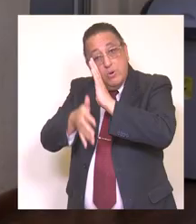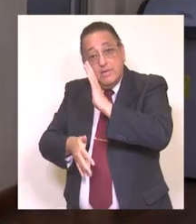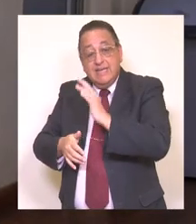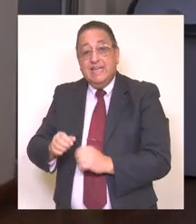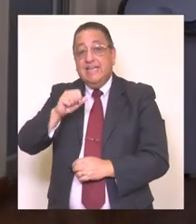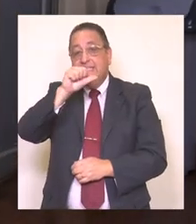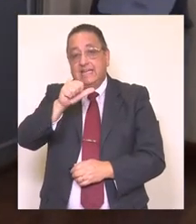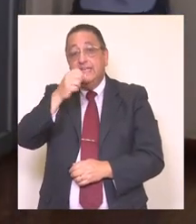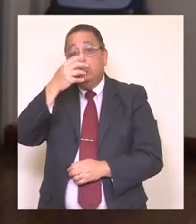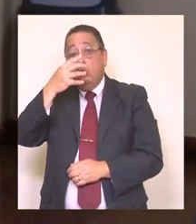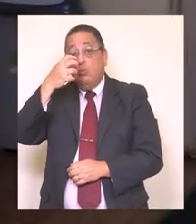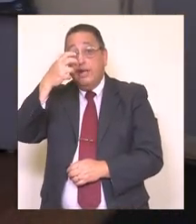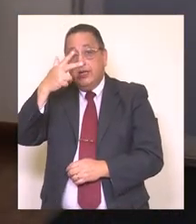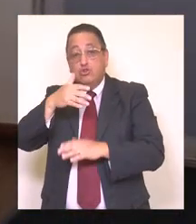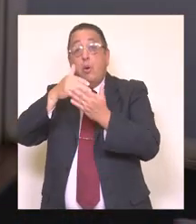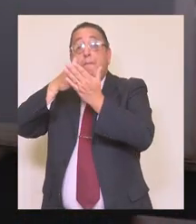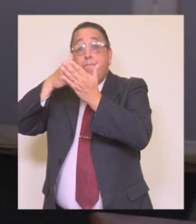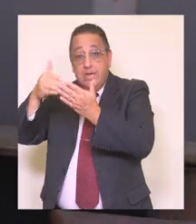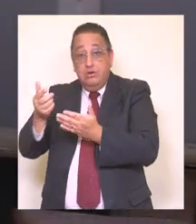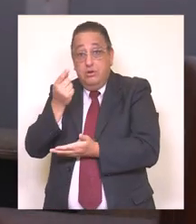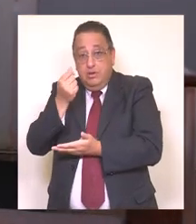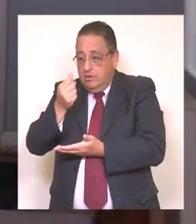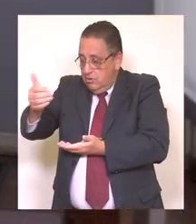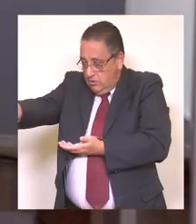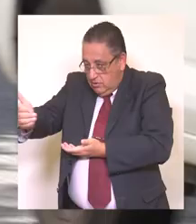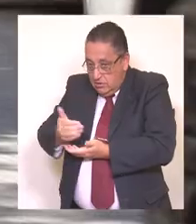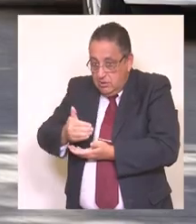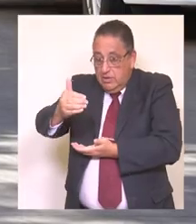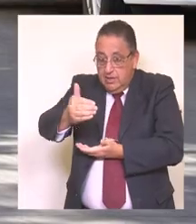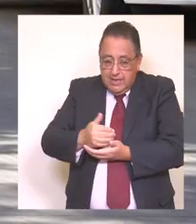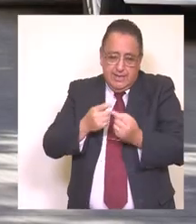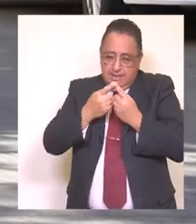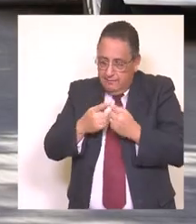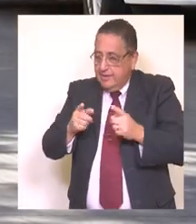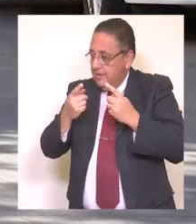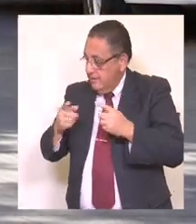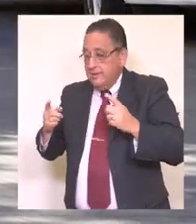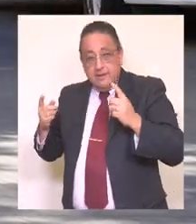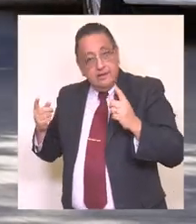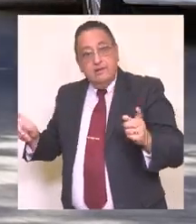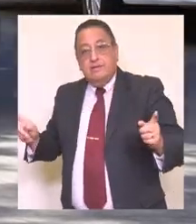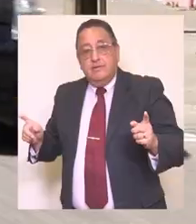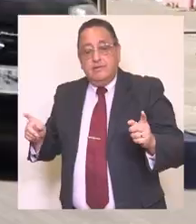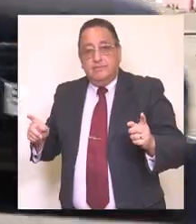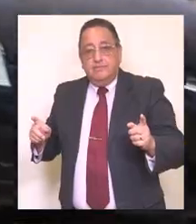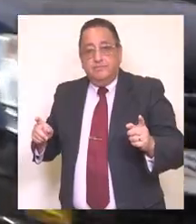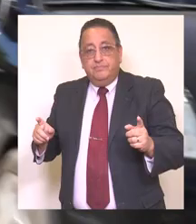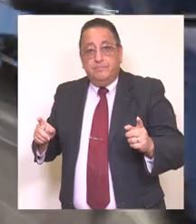más de 648 millones de pesos, dadas las diferentes acciones desarrolladas por esta